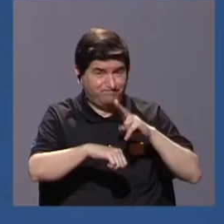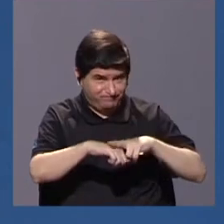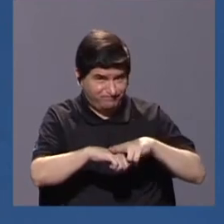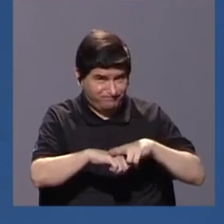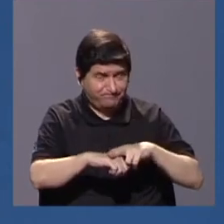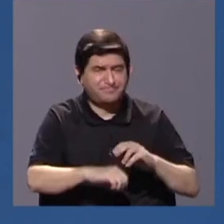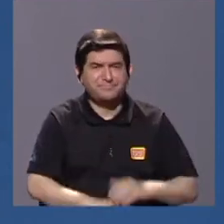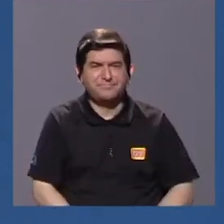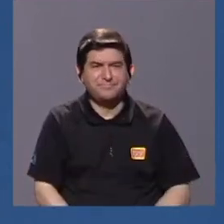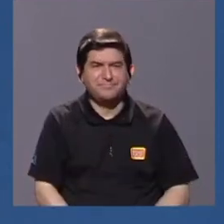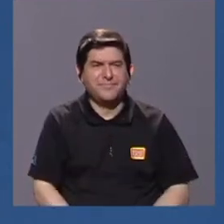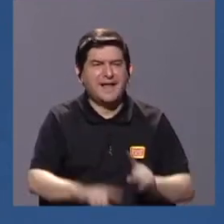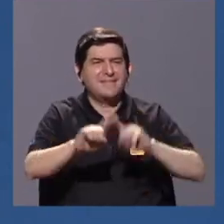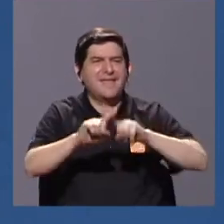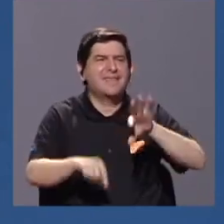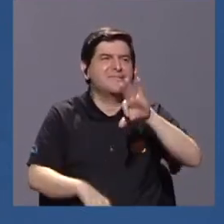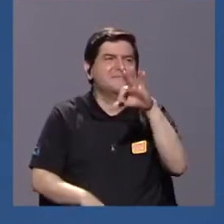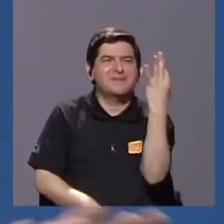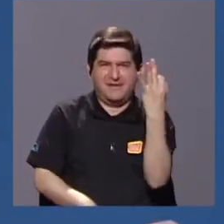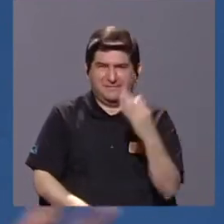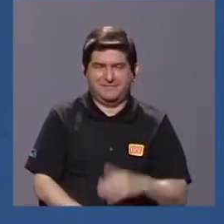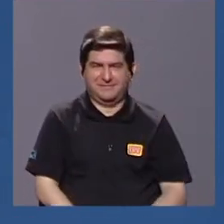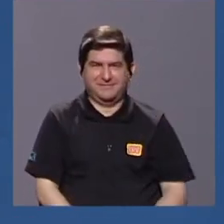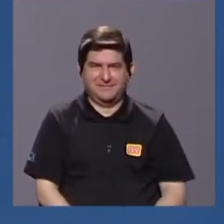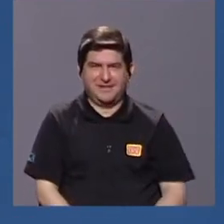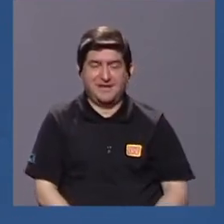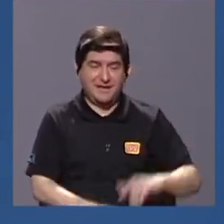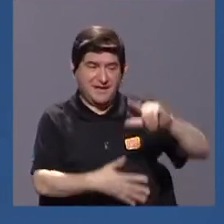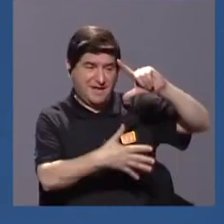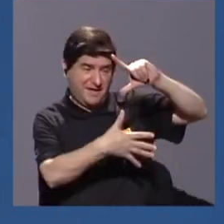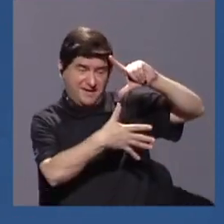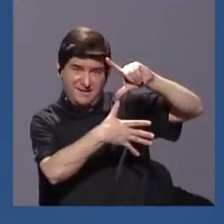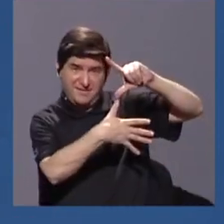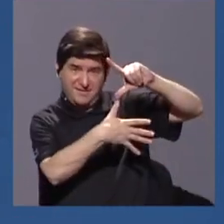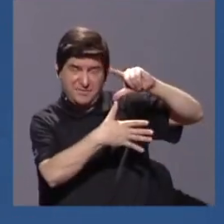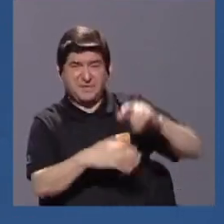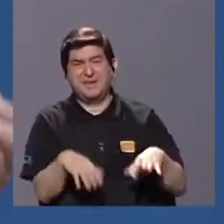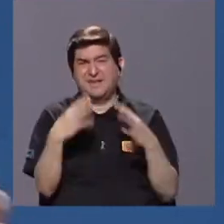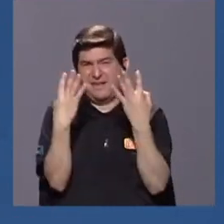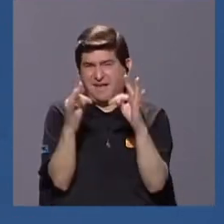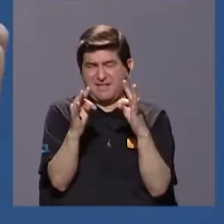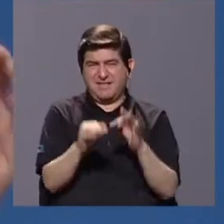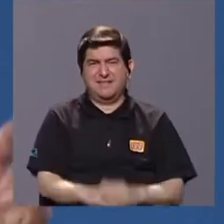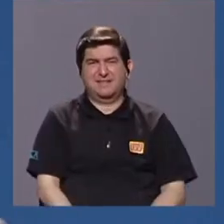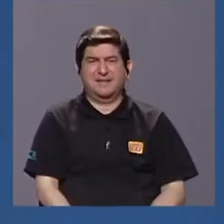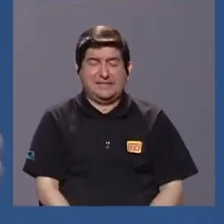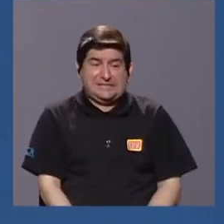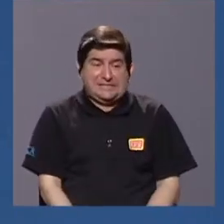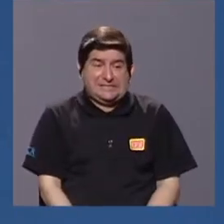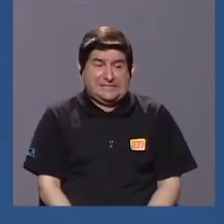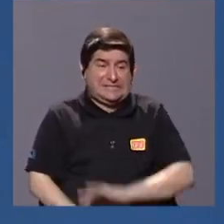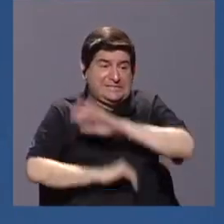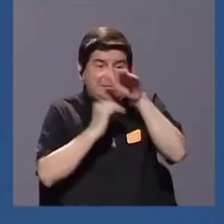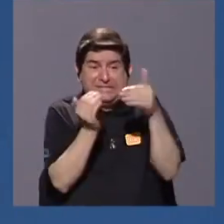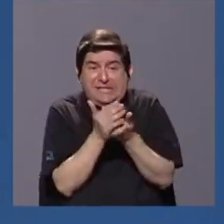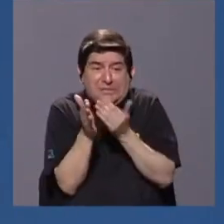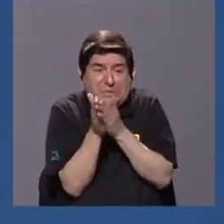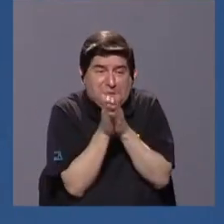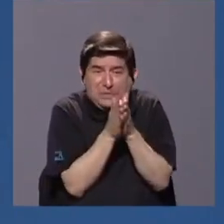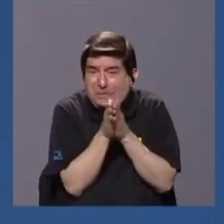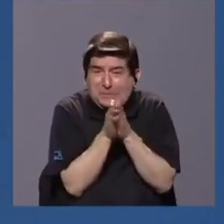Generalmente, de muchas formas. En Latinoamérica, pues, tratando de sacar de cualquier cosita